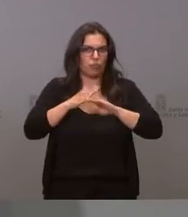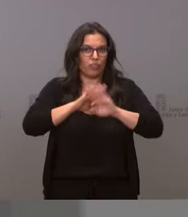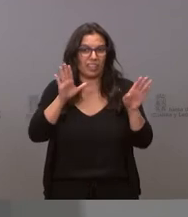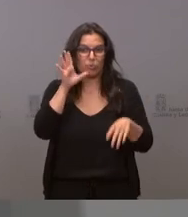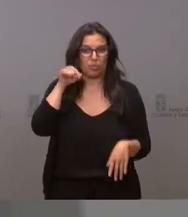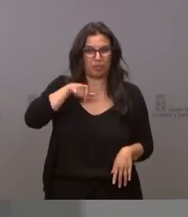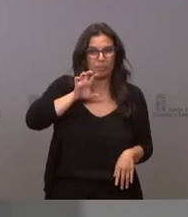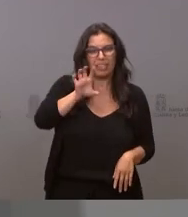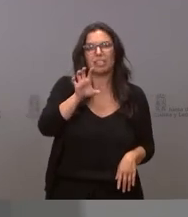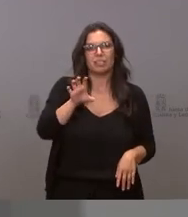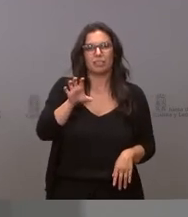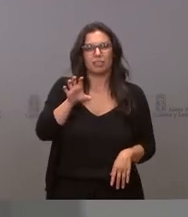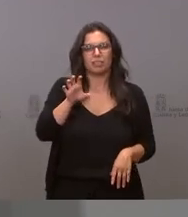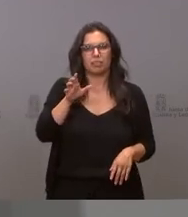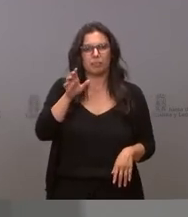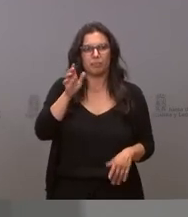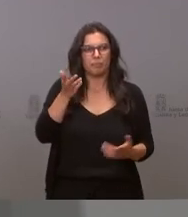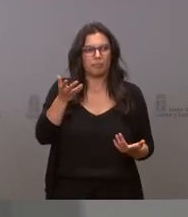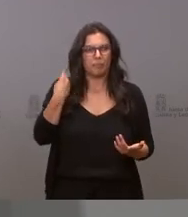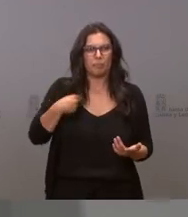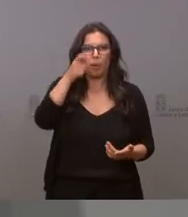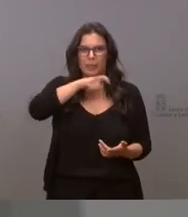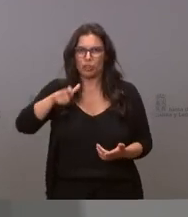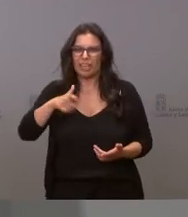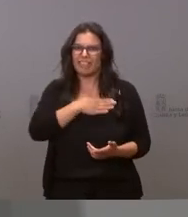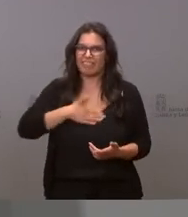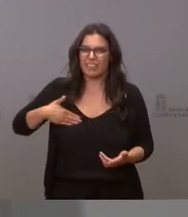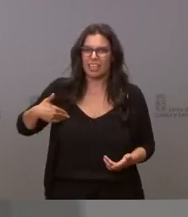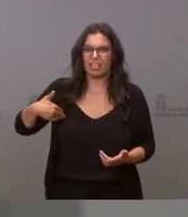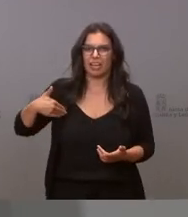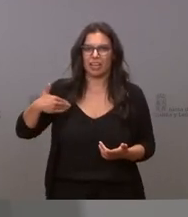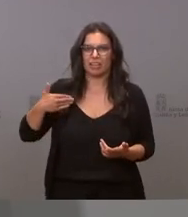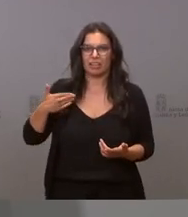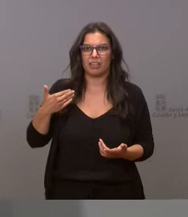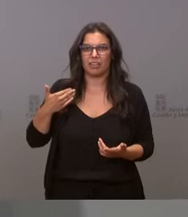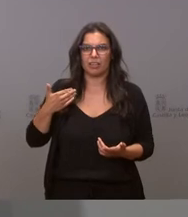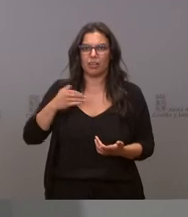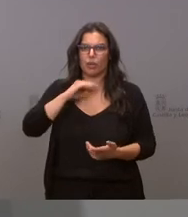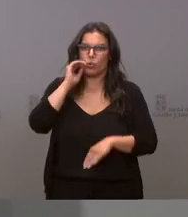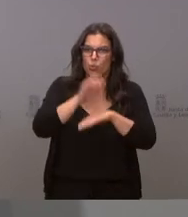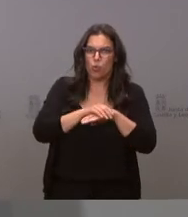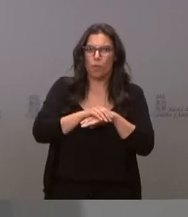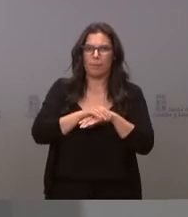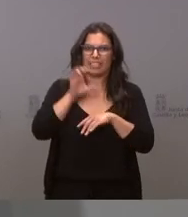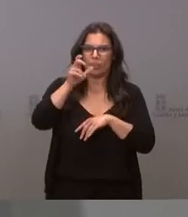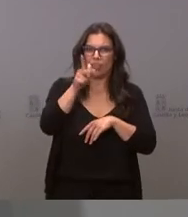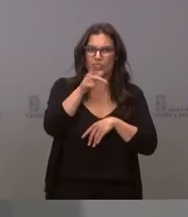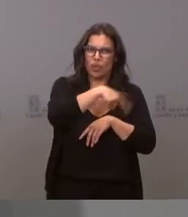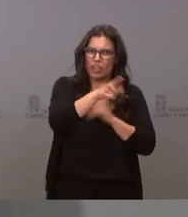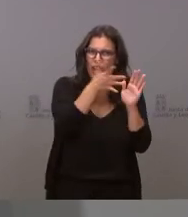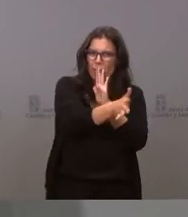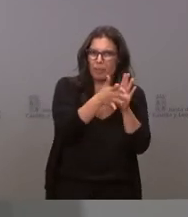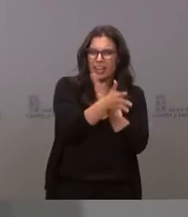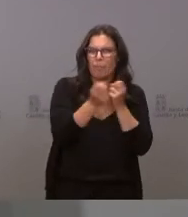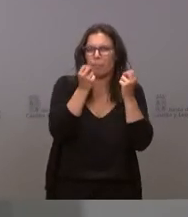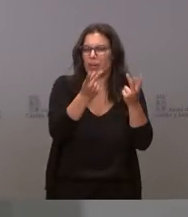país tengan que dar explicaciones quienes piden el cumplimiento del Estado de Derecho es que quien tiene que